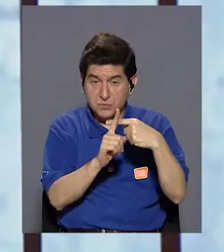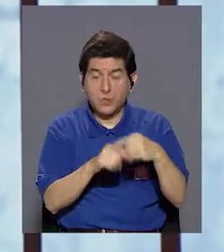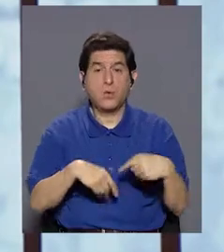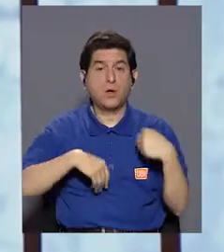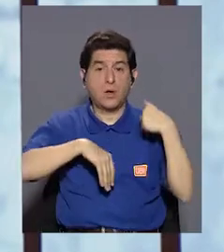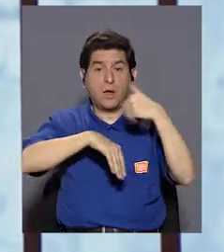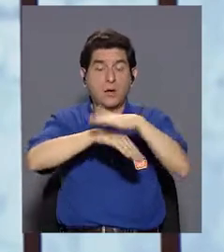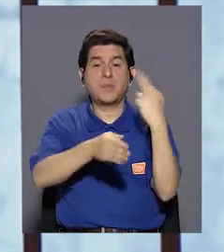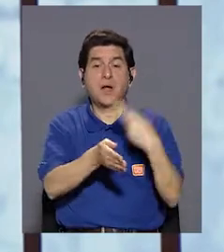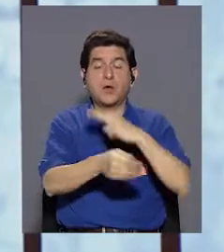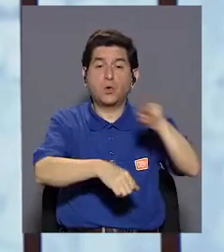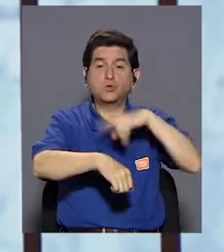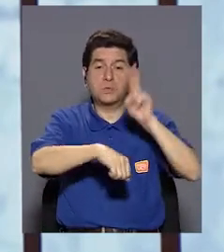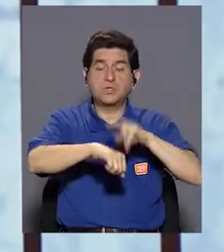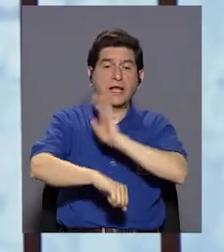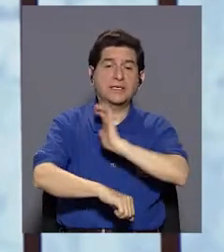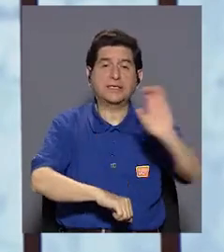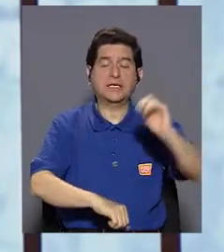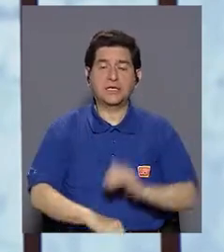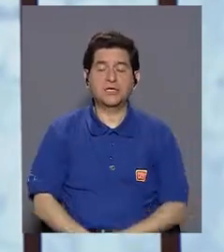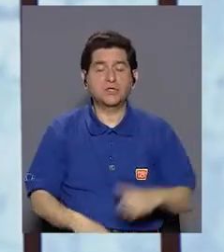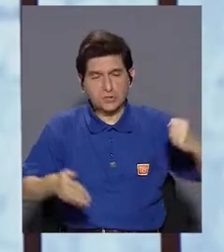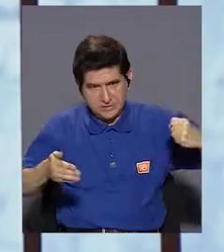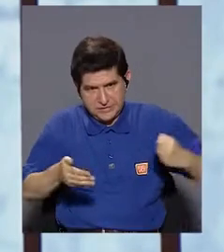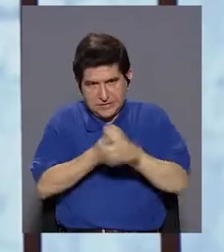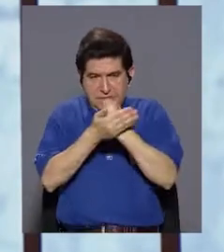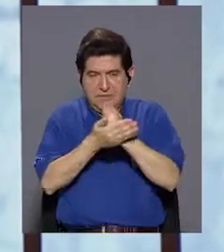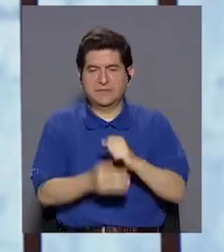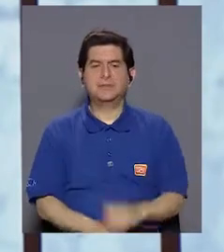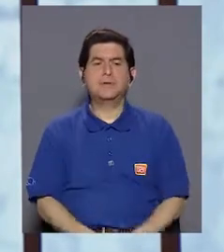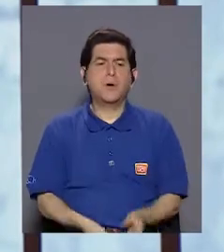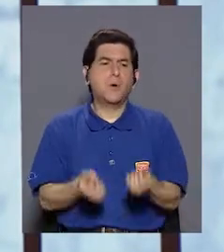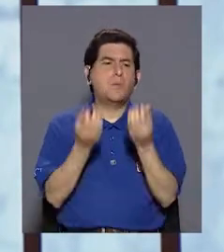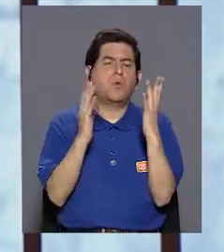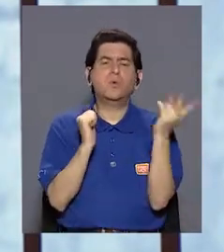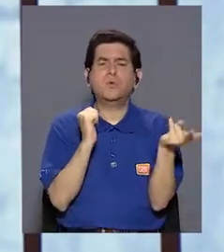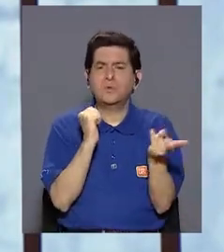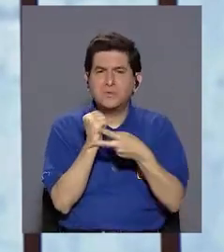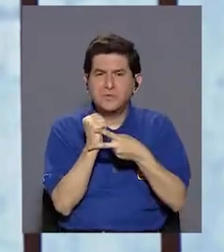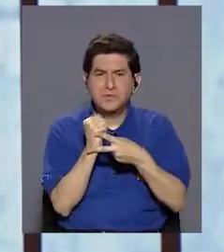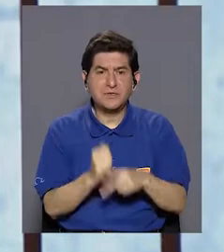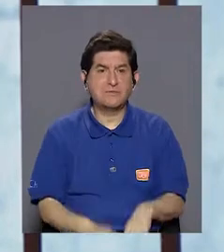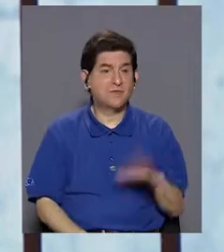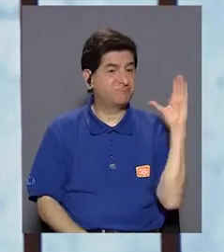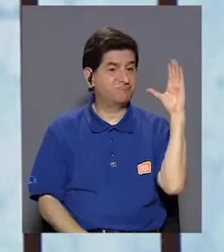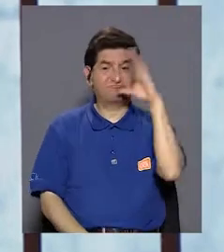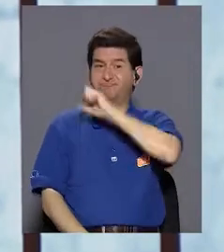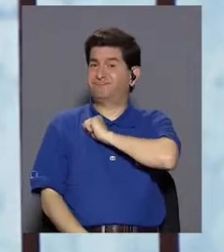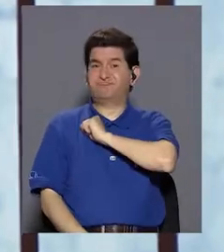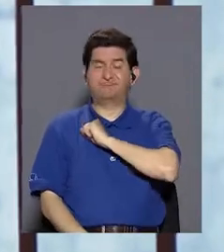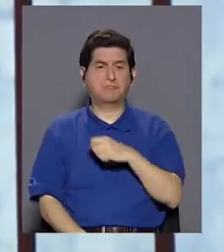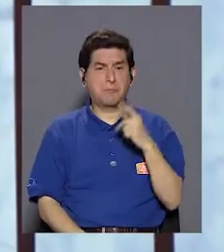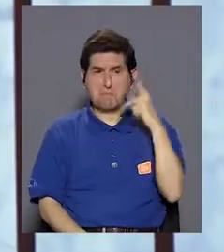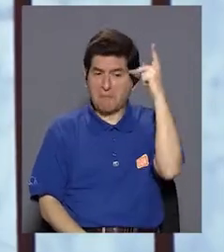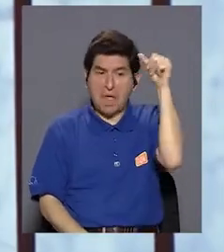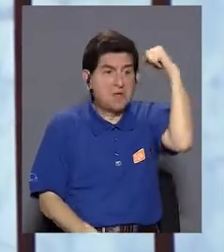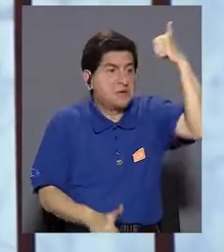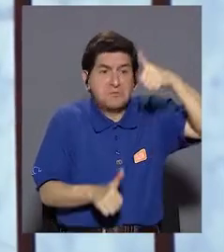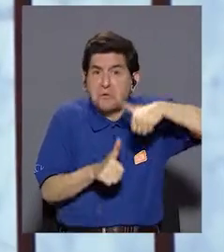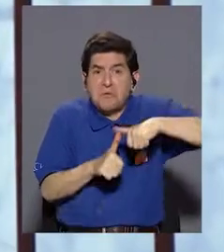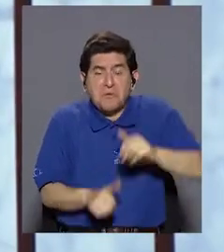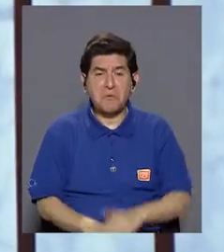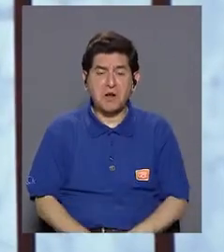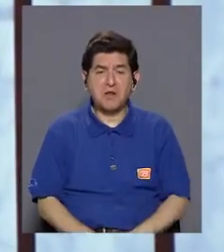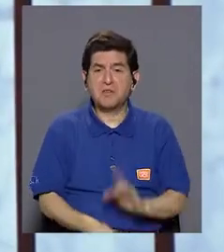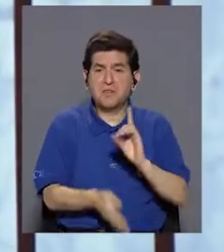inmediatamente tiene que irse para el hospital de niños. Lo lamentable aquí es que muchas veces no son detectadas, los papás no se